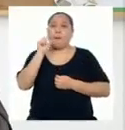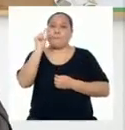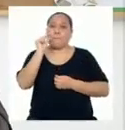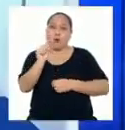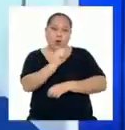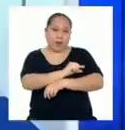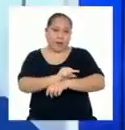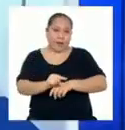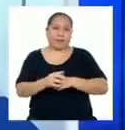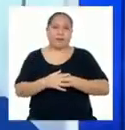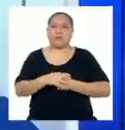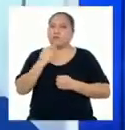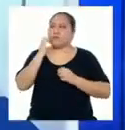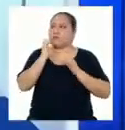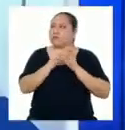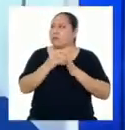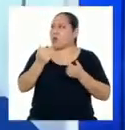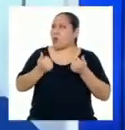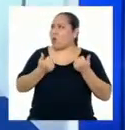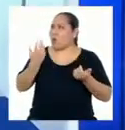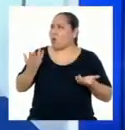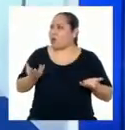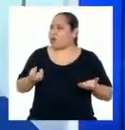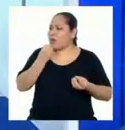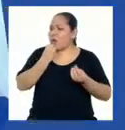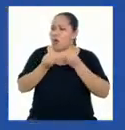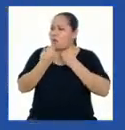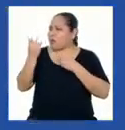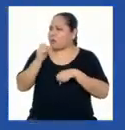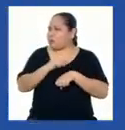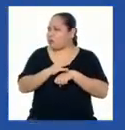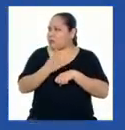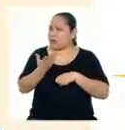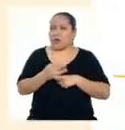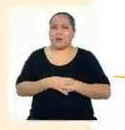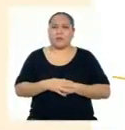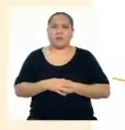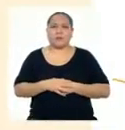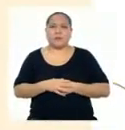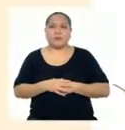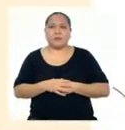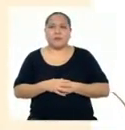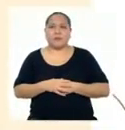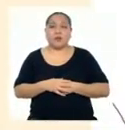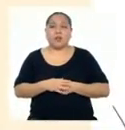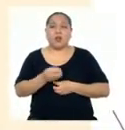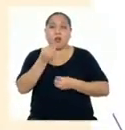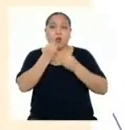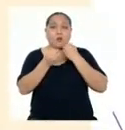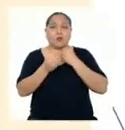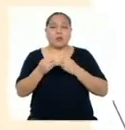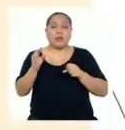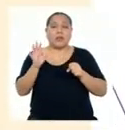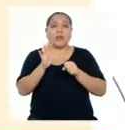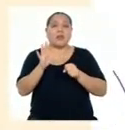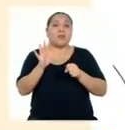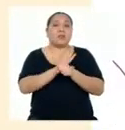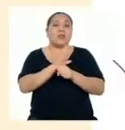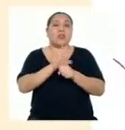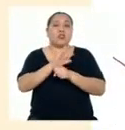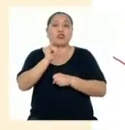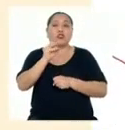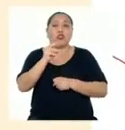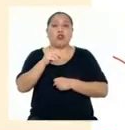contenido de grasas. Por ejemplo, ¿cuáles serían esos alimentos sugeridos? Los alimentos ricos en yodo son